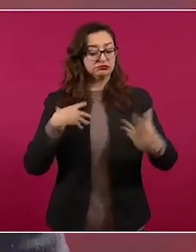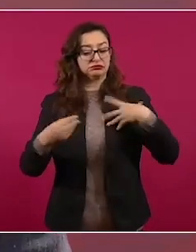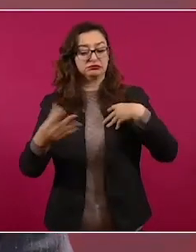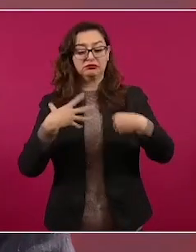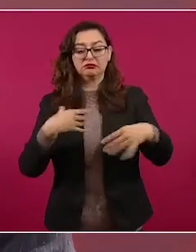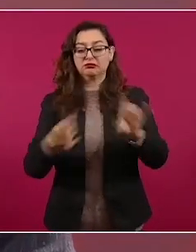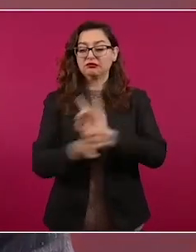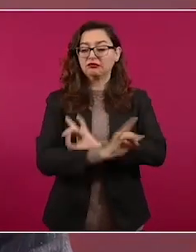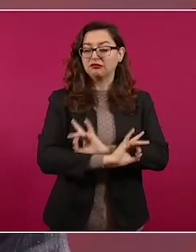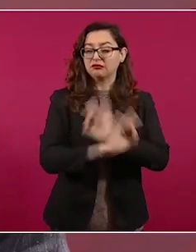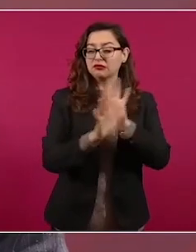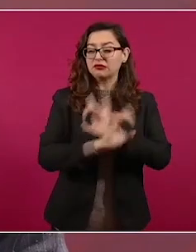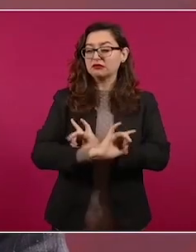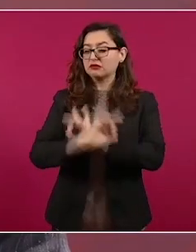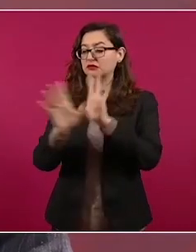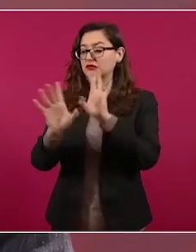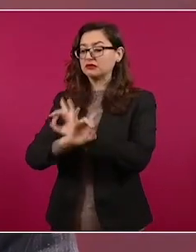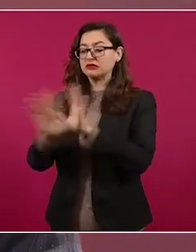calamidades,